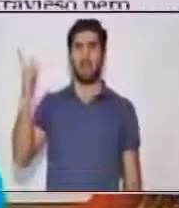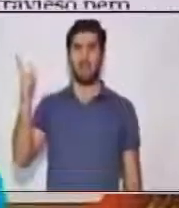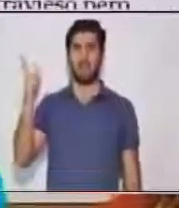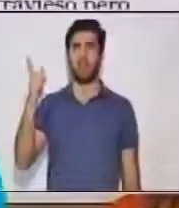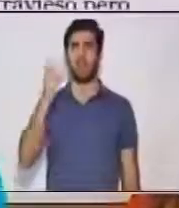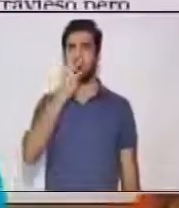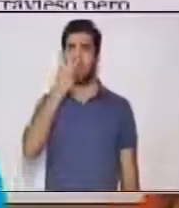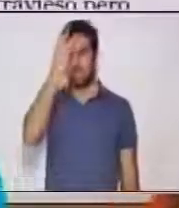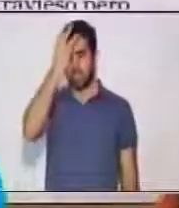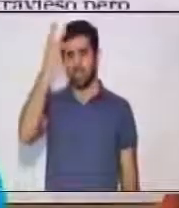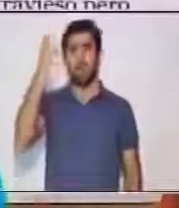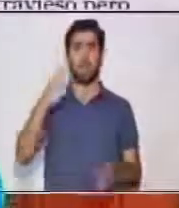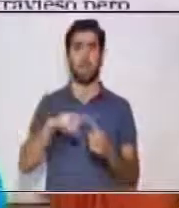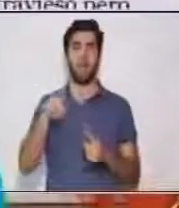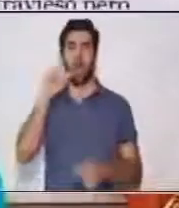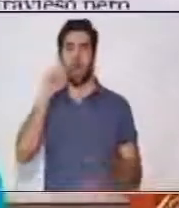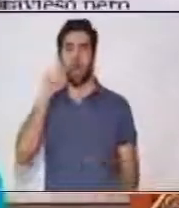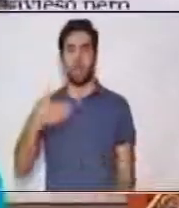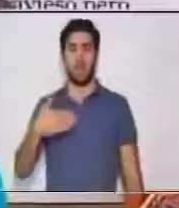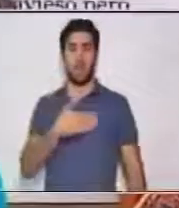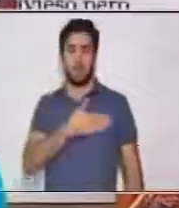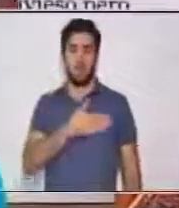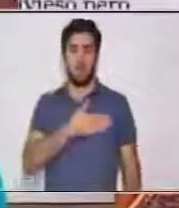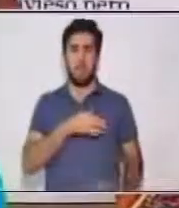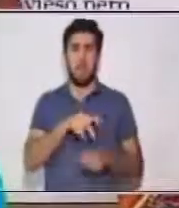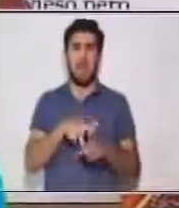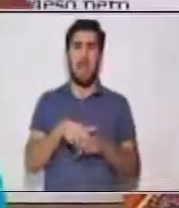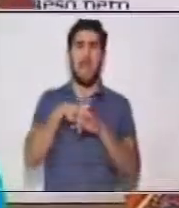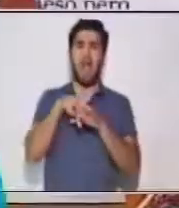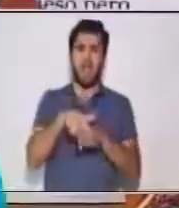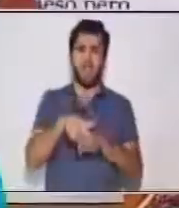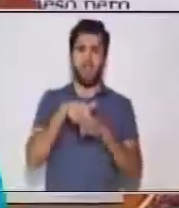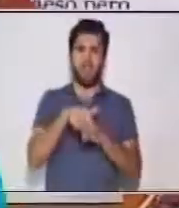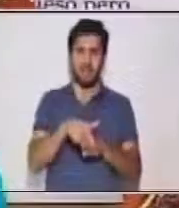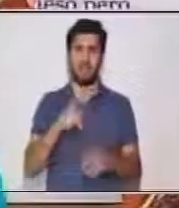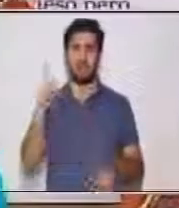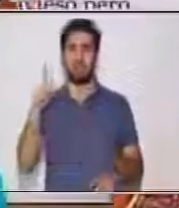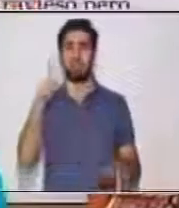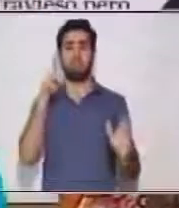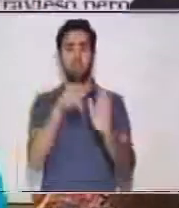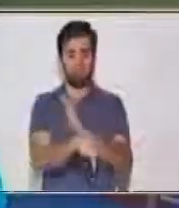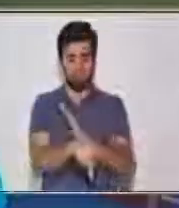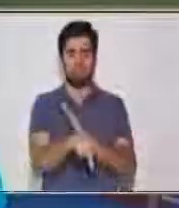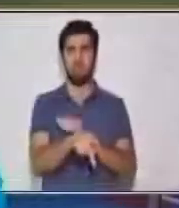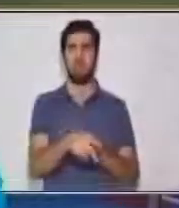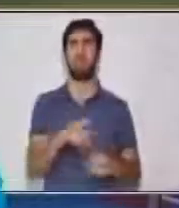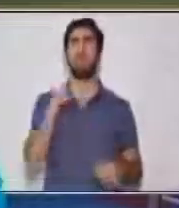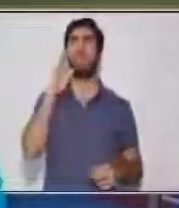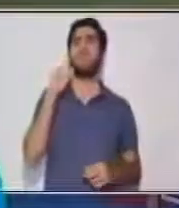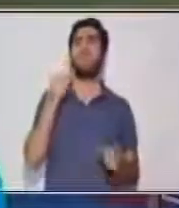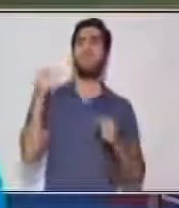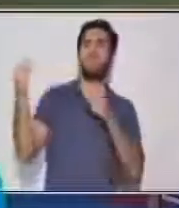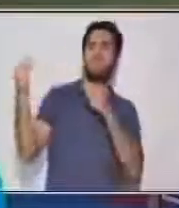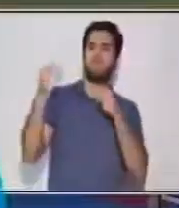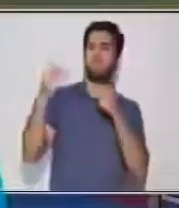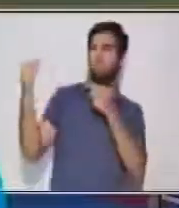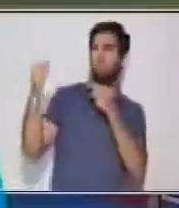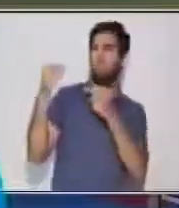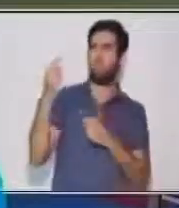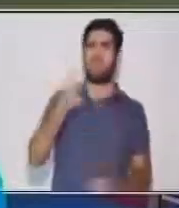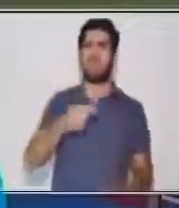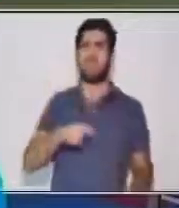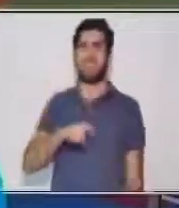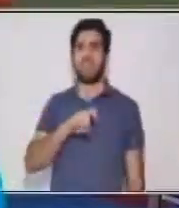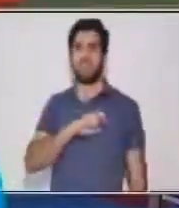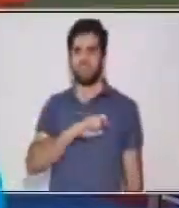español Pedro de Alvarado. Mientras combatía contra los españoles en los